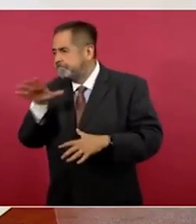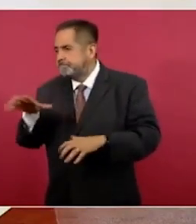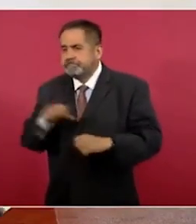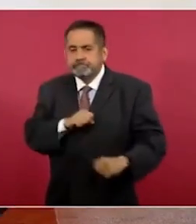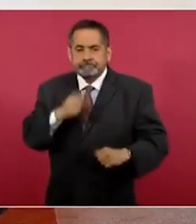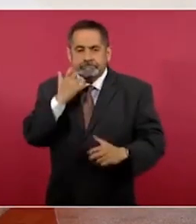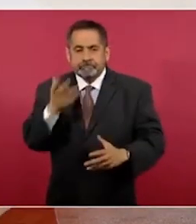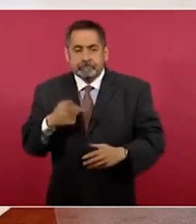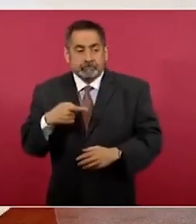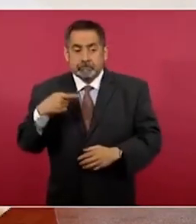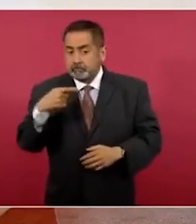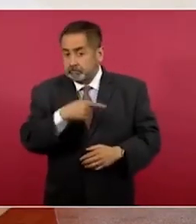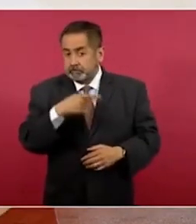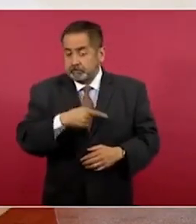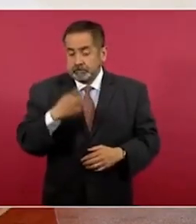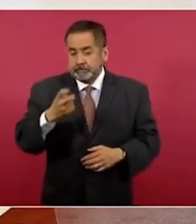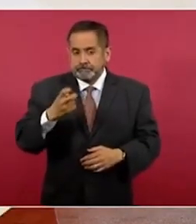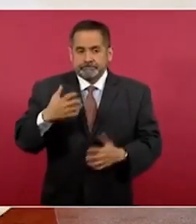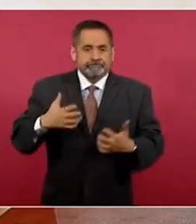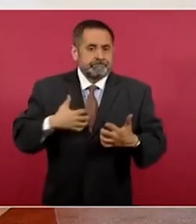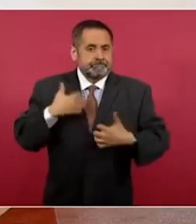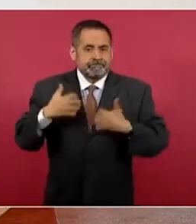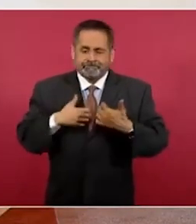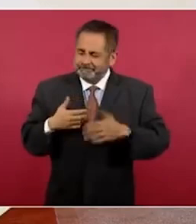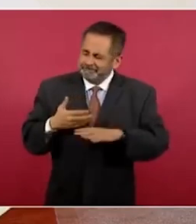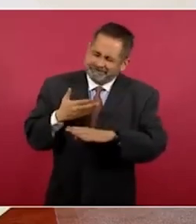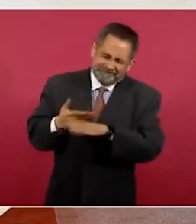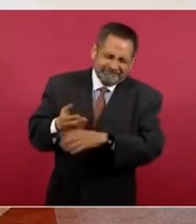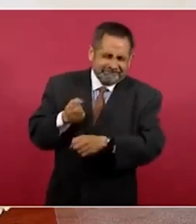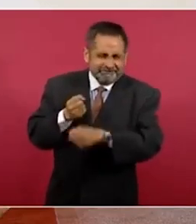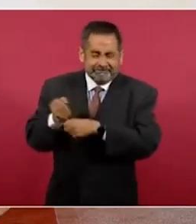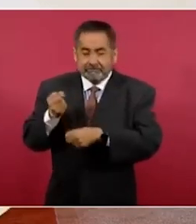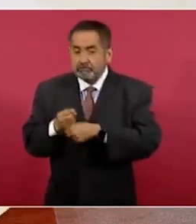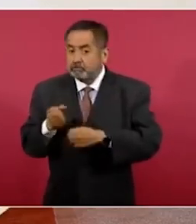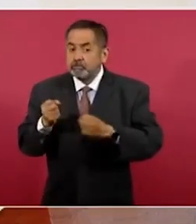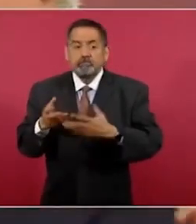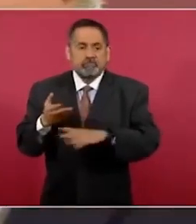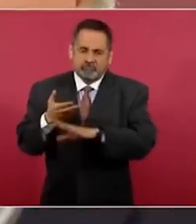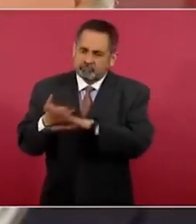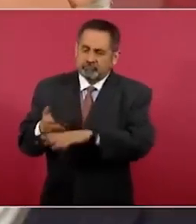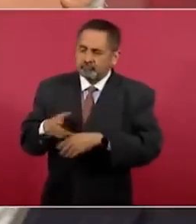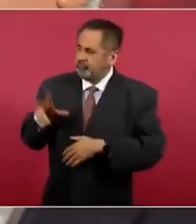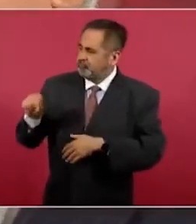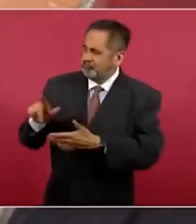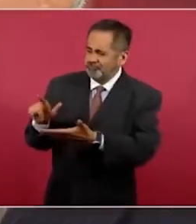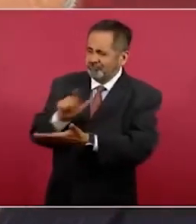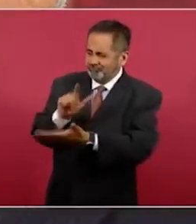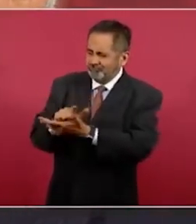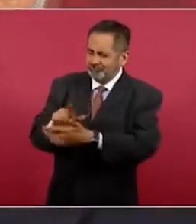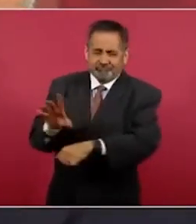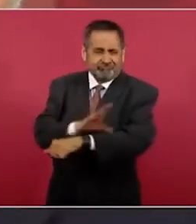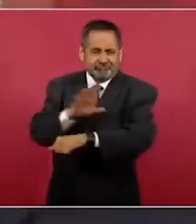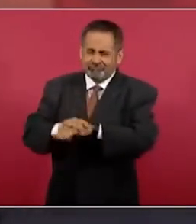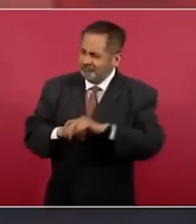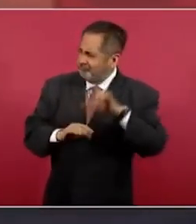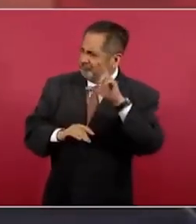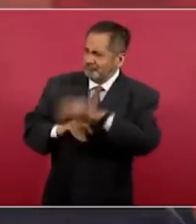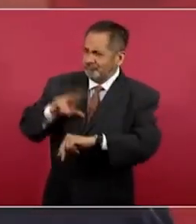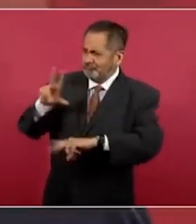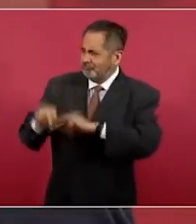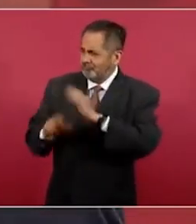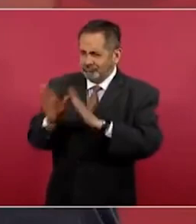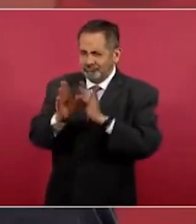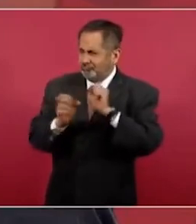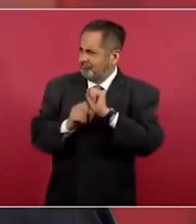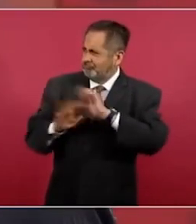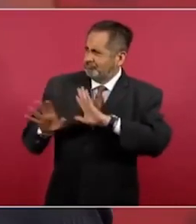Entonces, por eso están en contra de que se reforme la